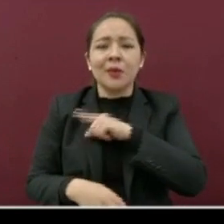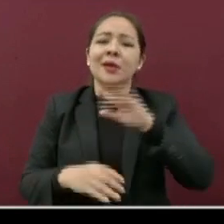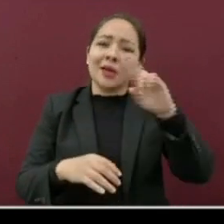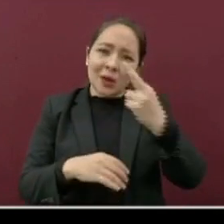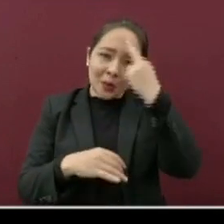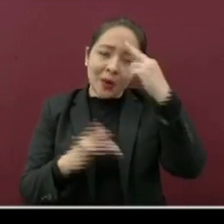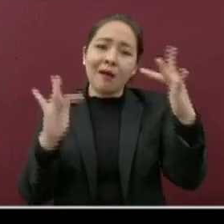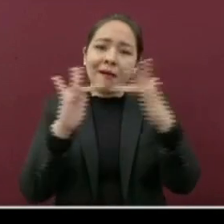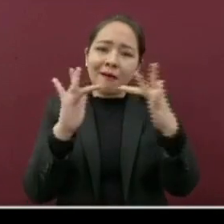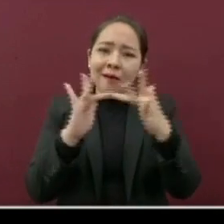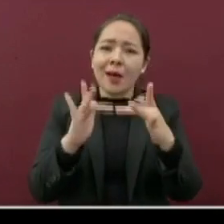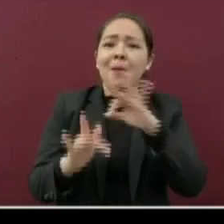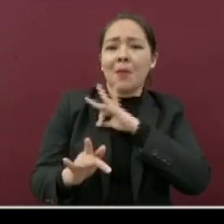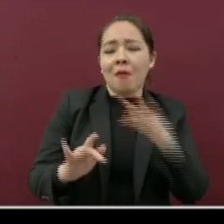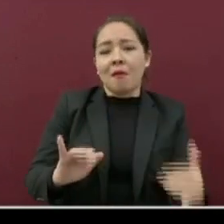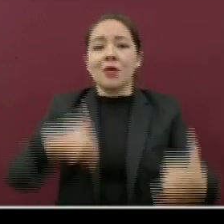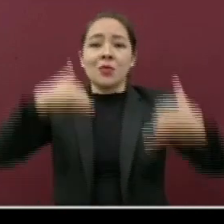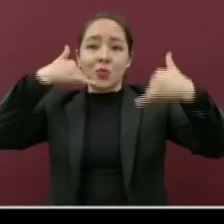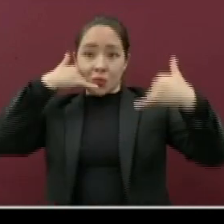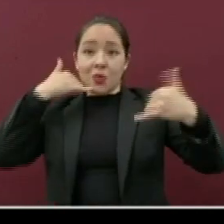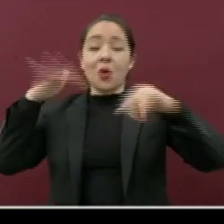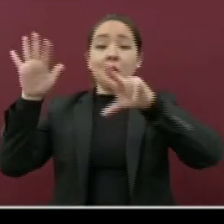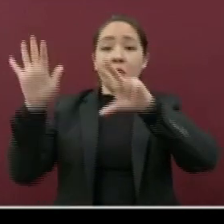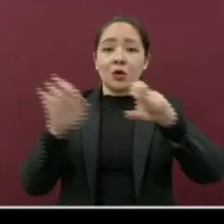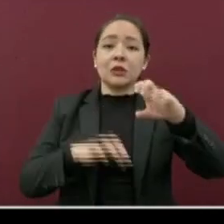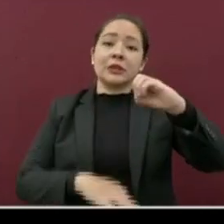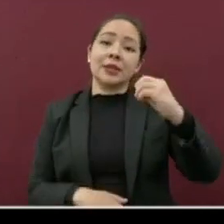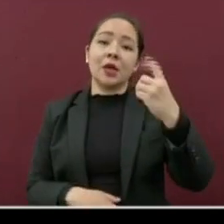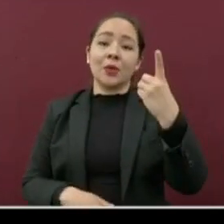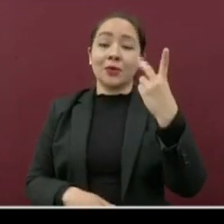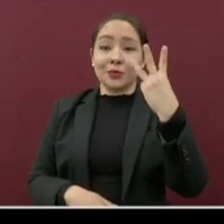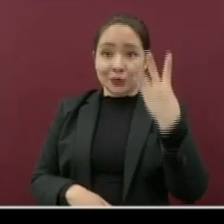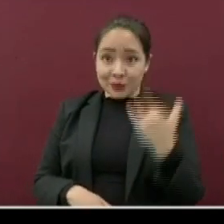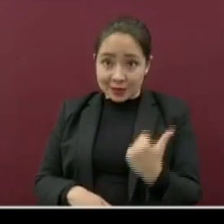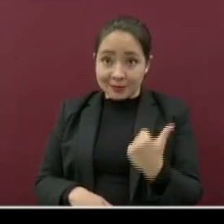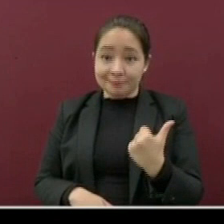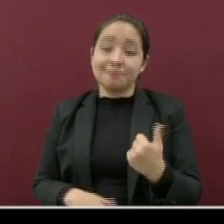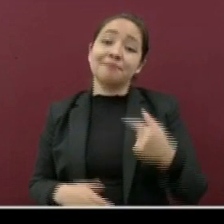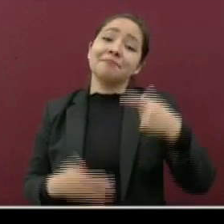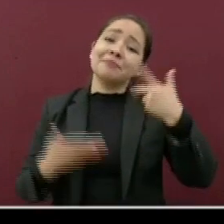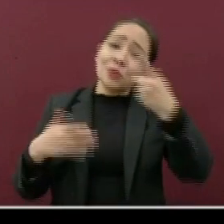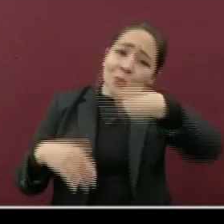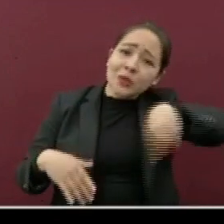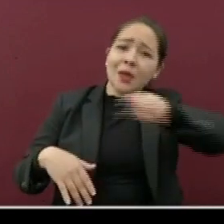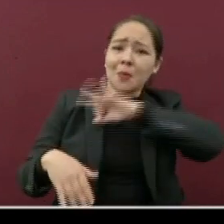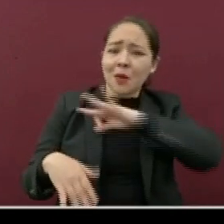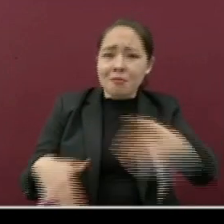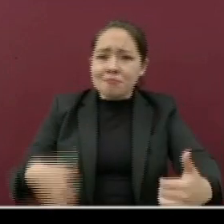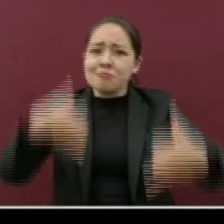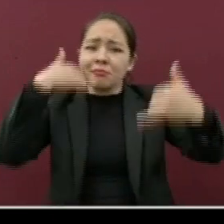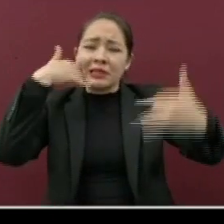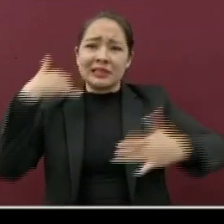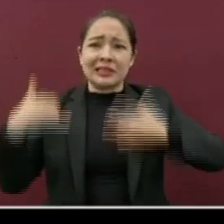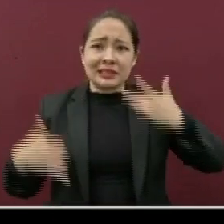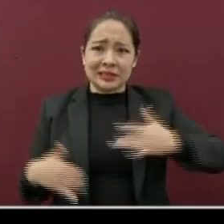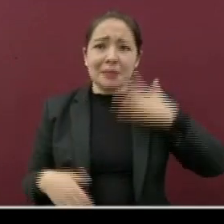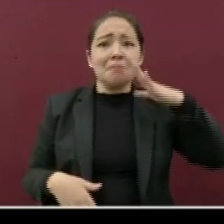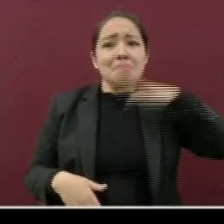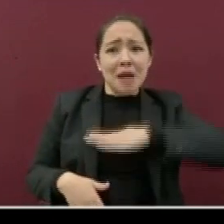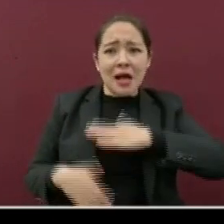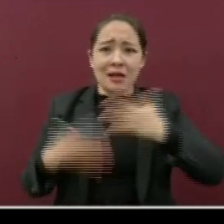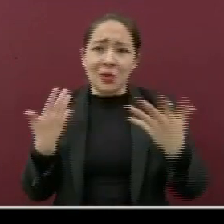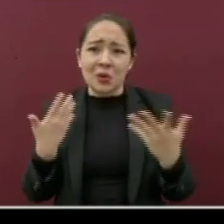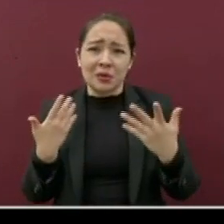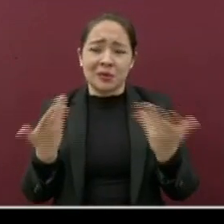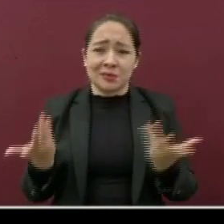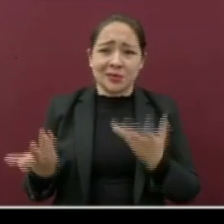directa en el 800-0123-456 para que llamen en caso de tener síntomas